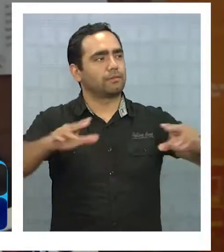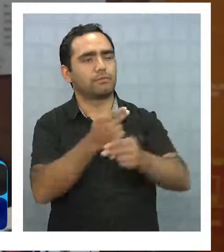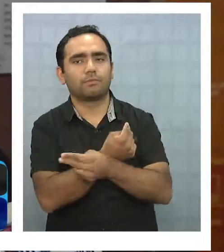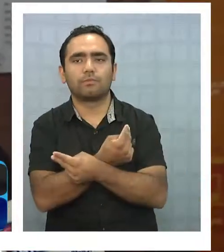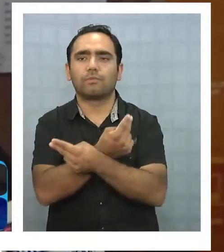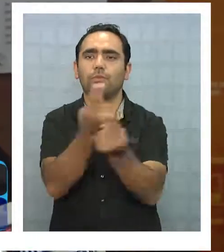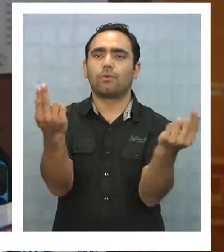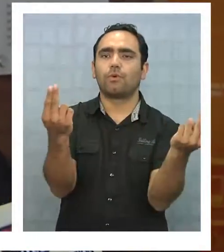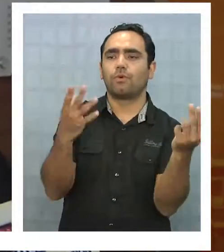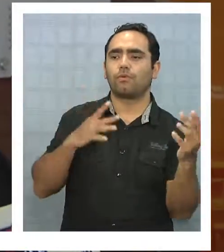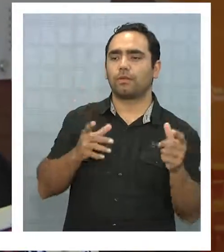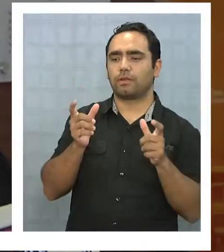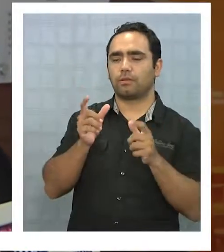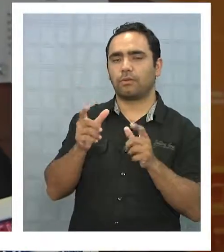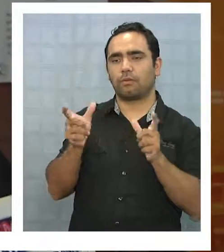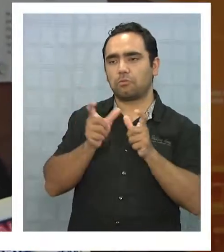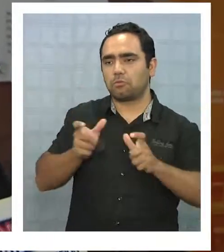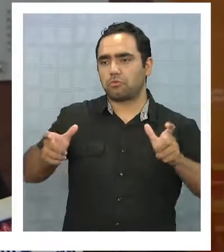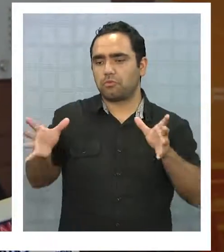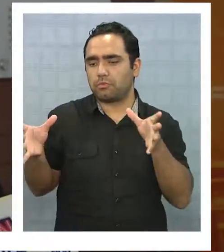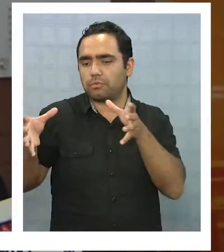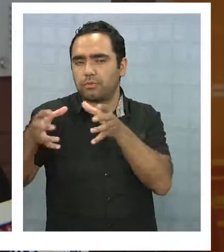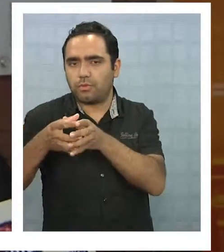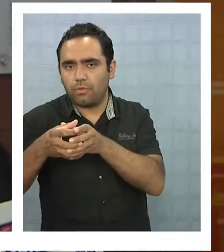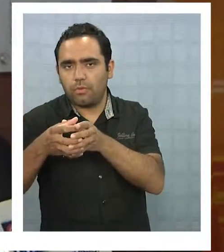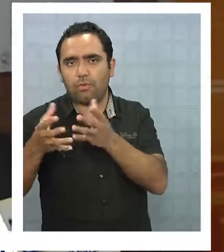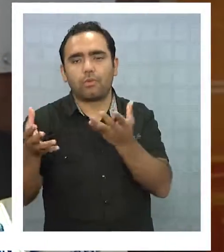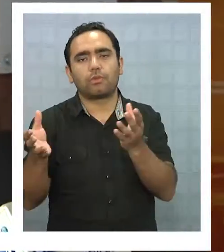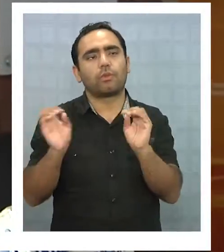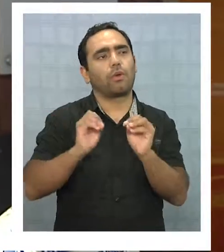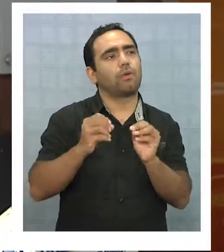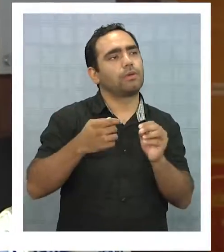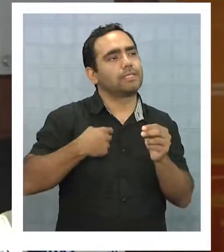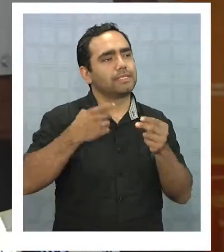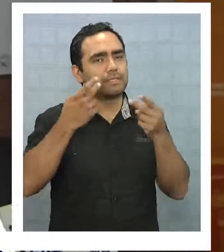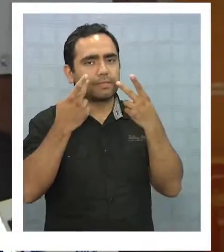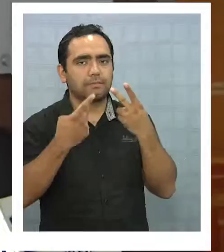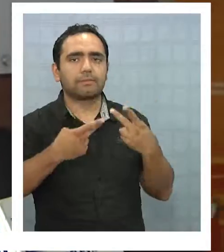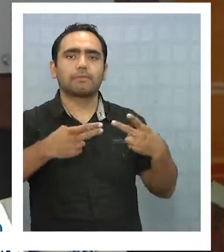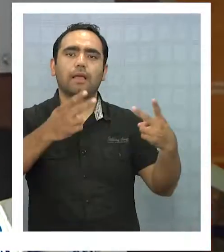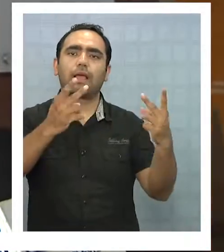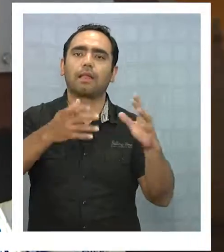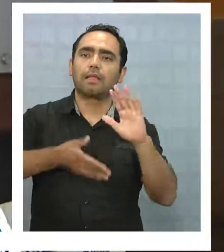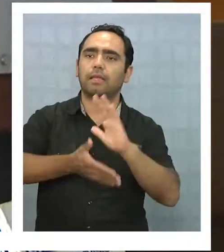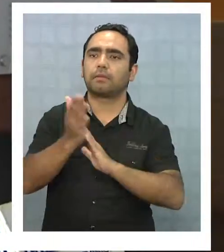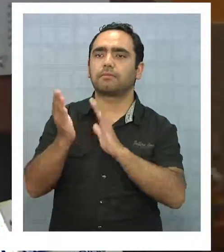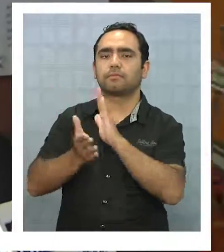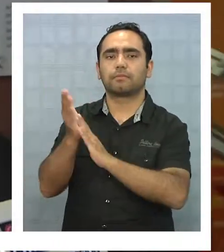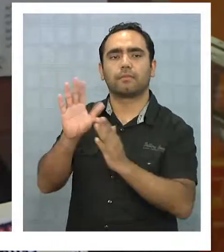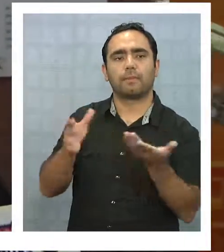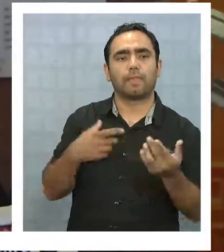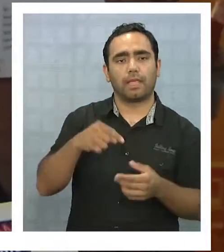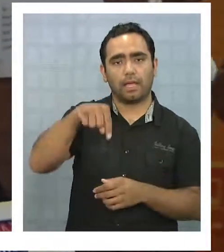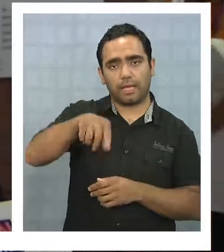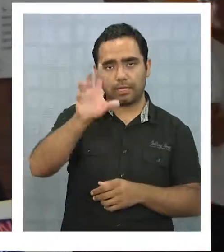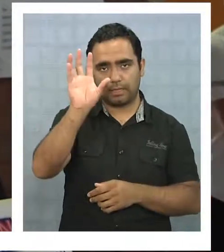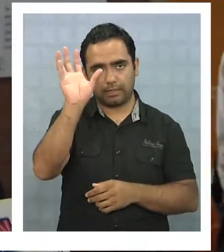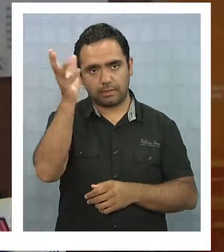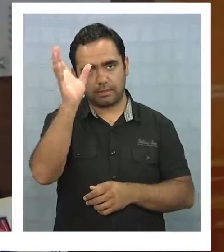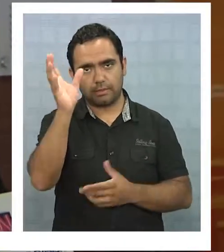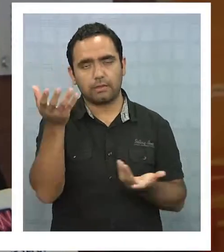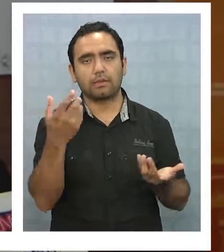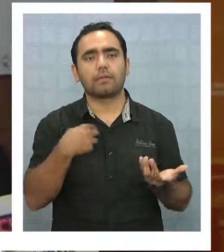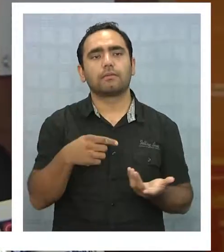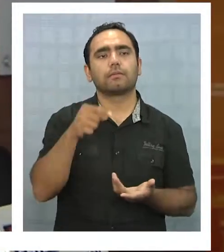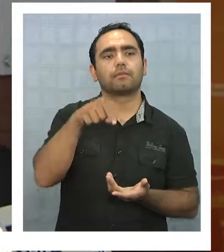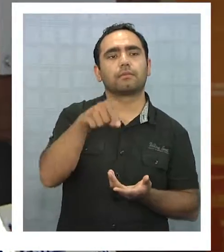a reunirse más, a salir más. Acá en nuestra región quizás no se nota tanto porque no tenemos un clima muy adverso como en otras zonas del